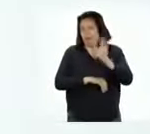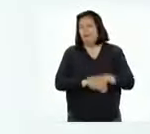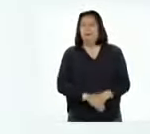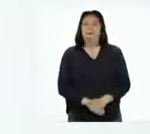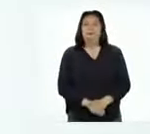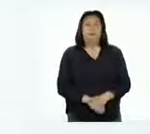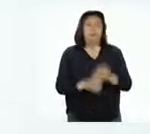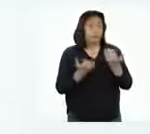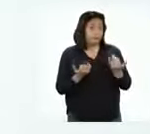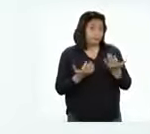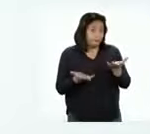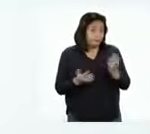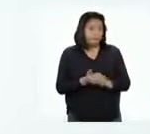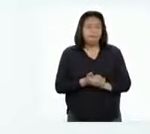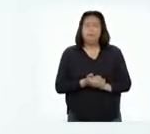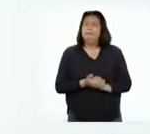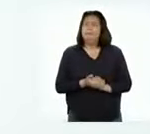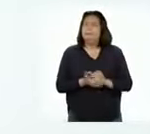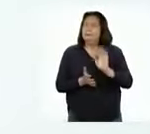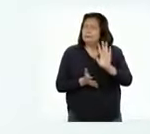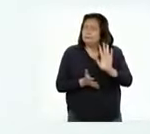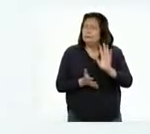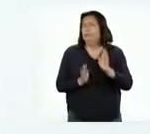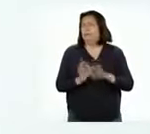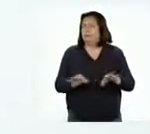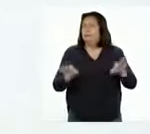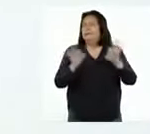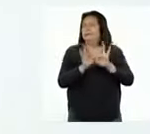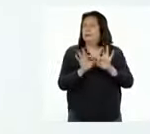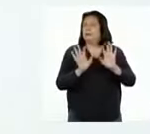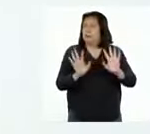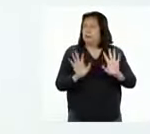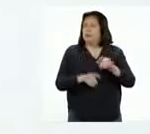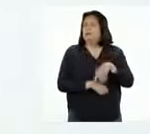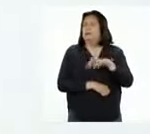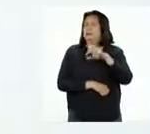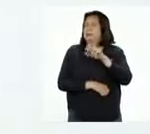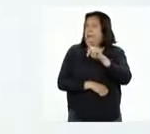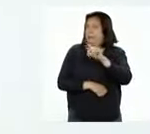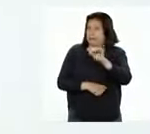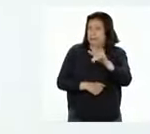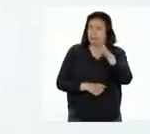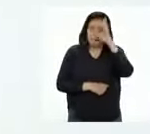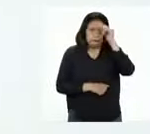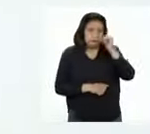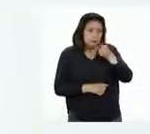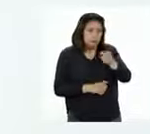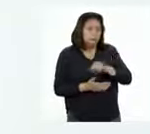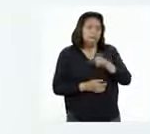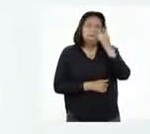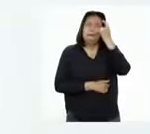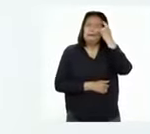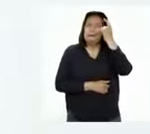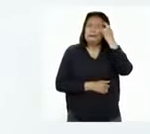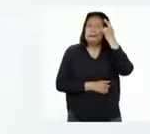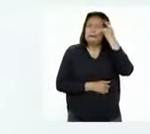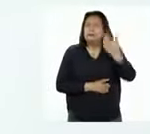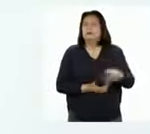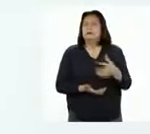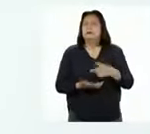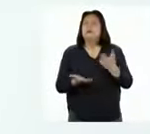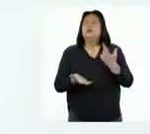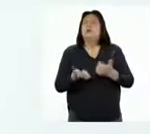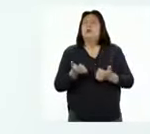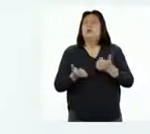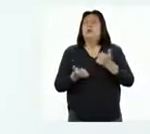Ahora, un detalle muy importante, Patti. Chicas y chicos, pensemos en nuestro